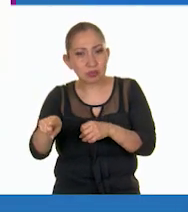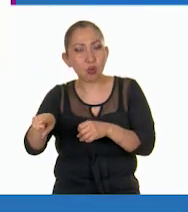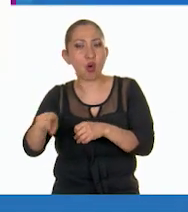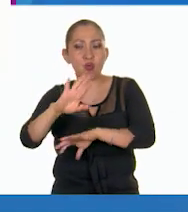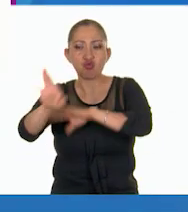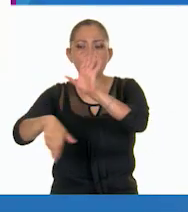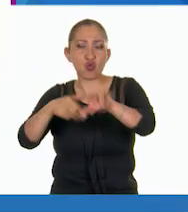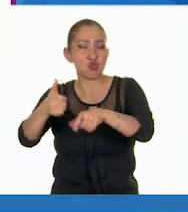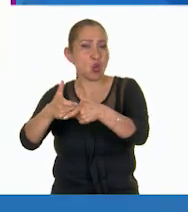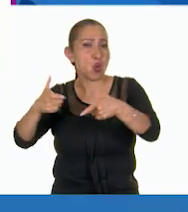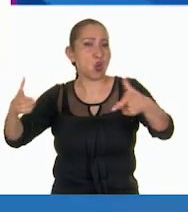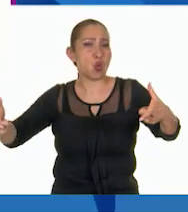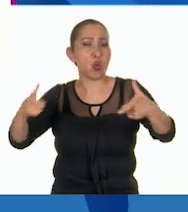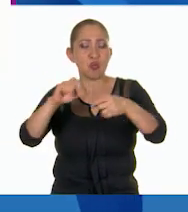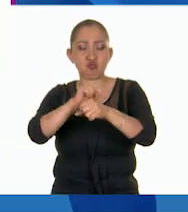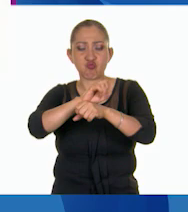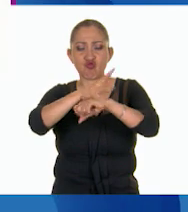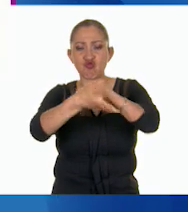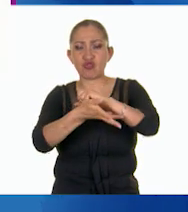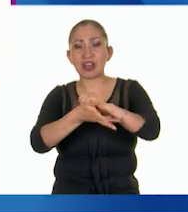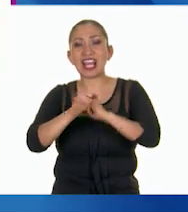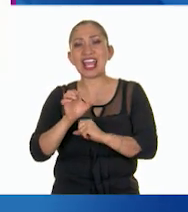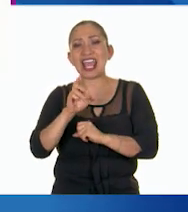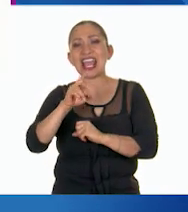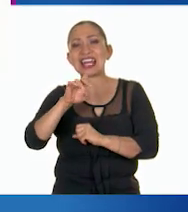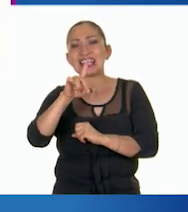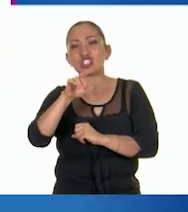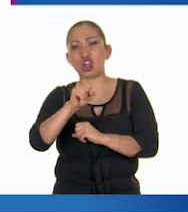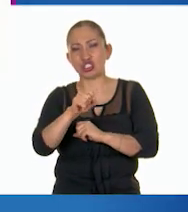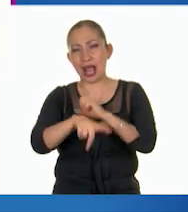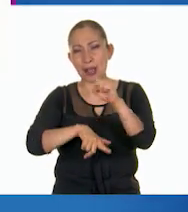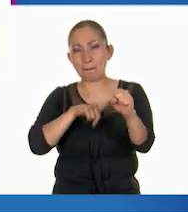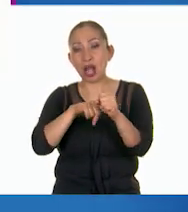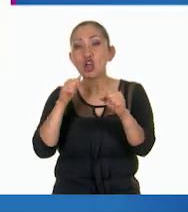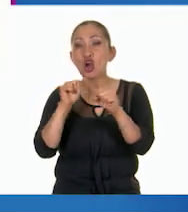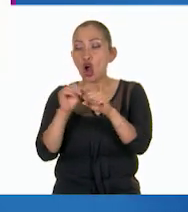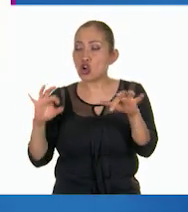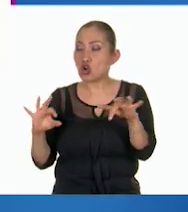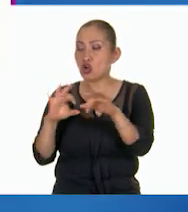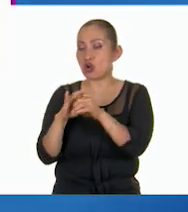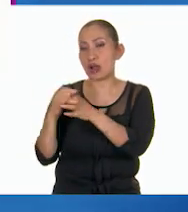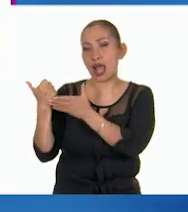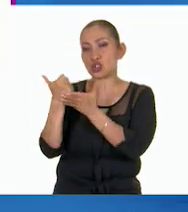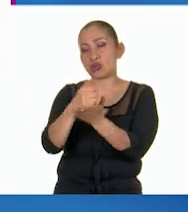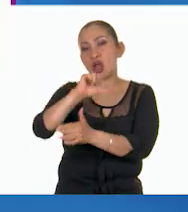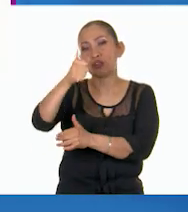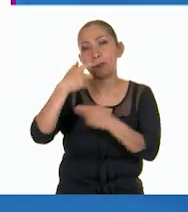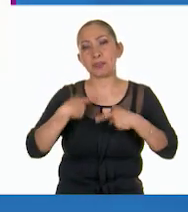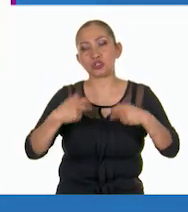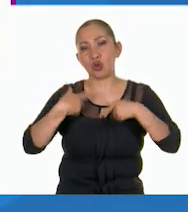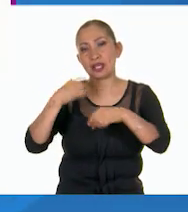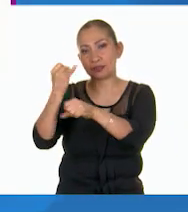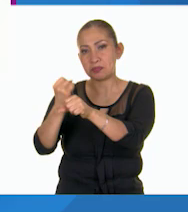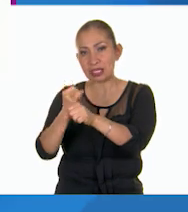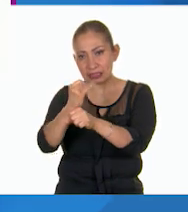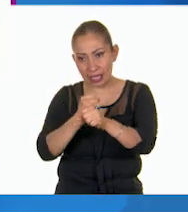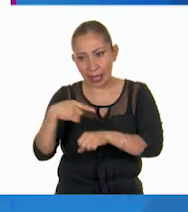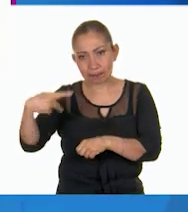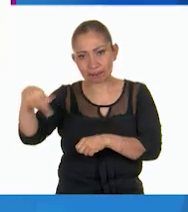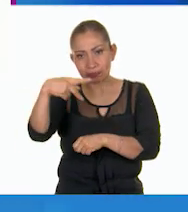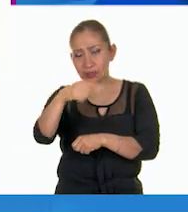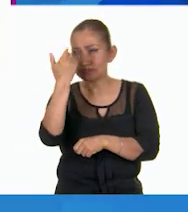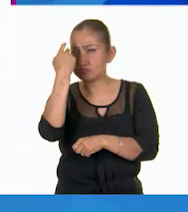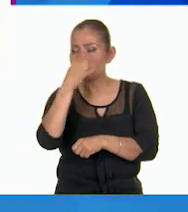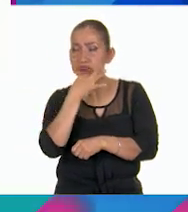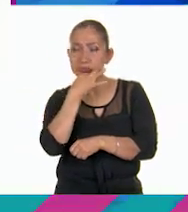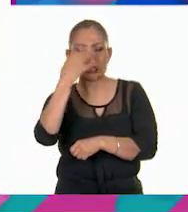mortandad masiva de los erizos. Esto va a ser en colaboración con otros investigadores que son